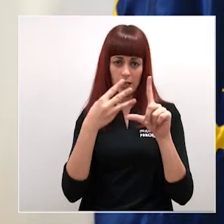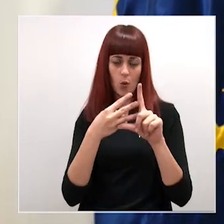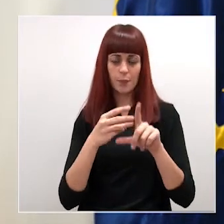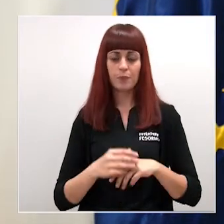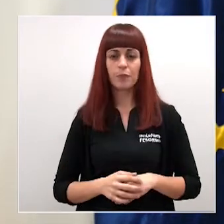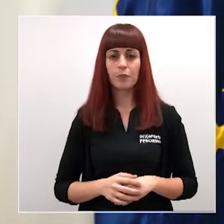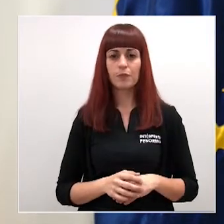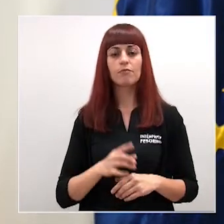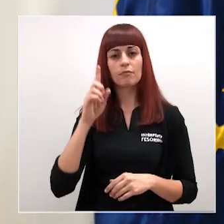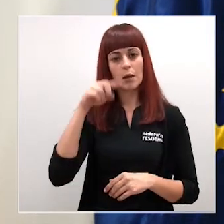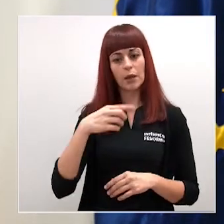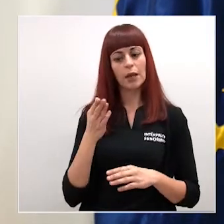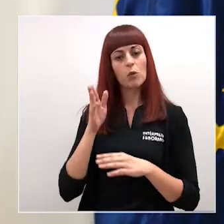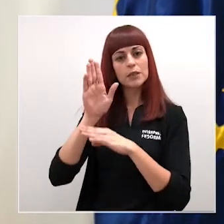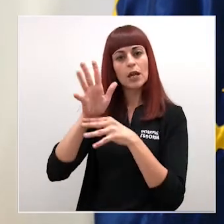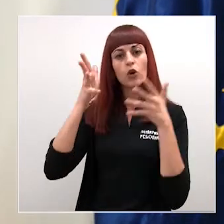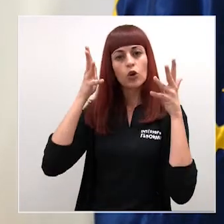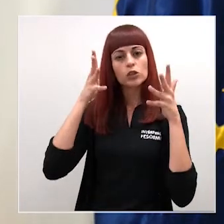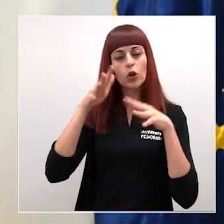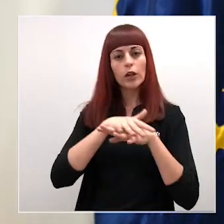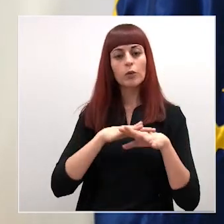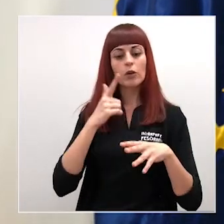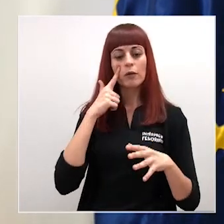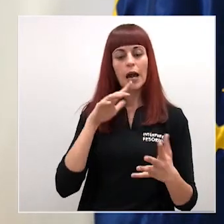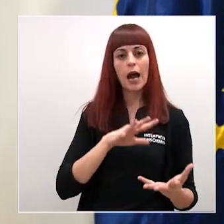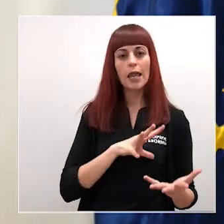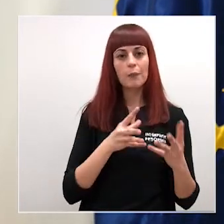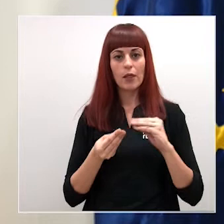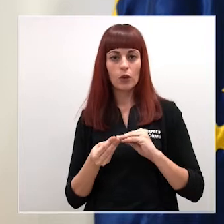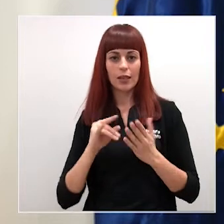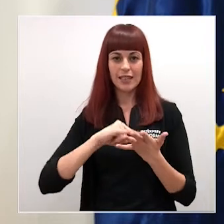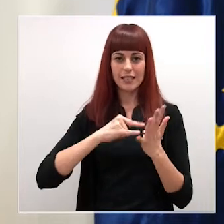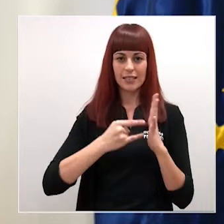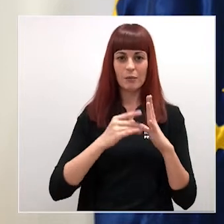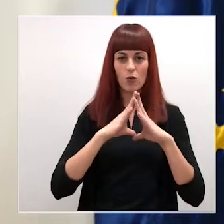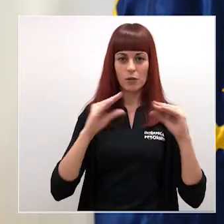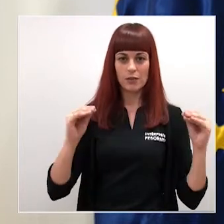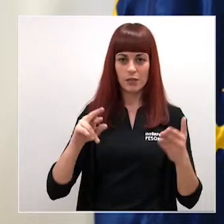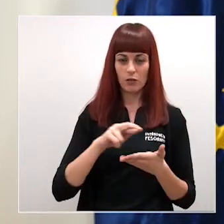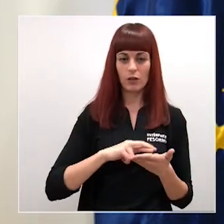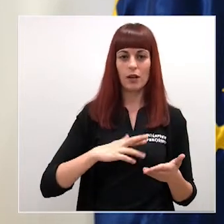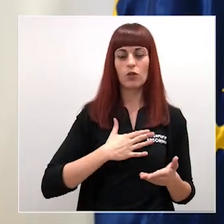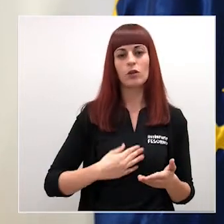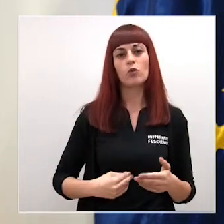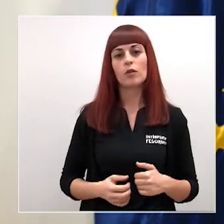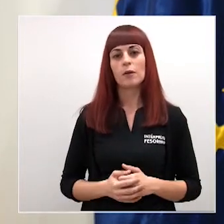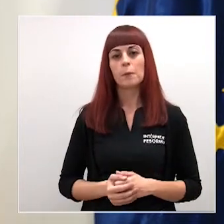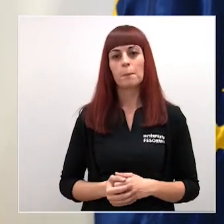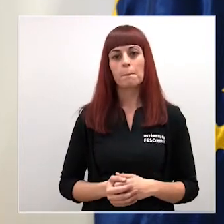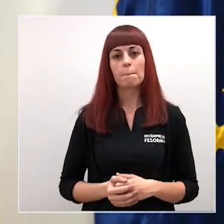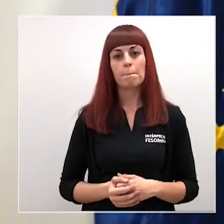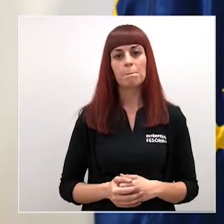hemos presentado en Consejo de Gobierno las adaptaciones que se han llevado a cabo en el sistema universitario de la región de Murcia para adaptarse a la pandemia